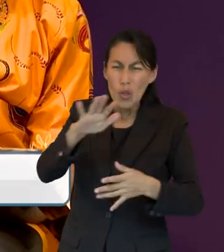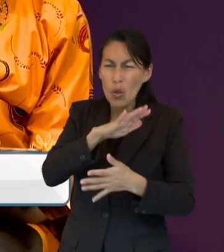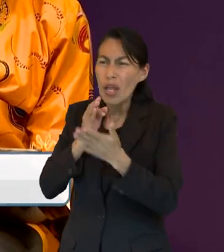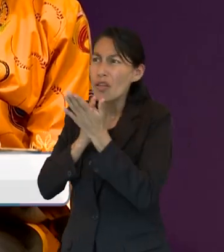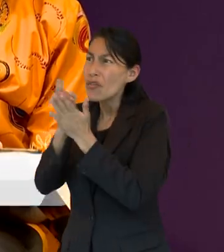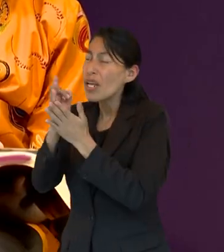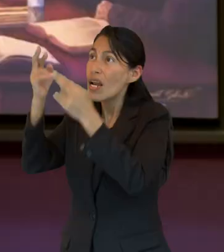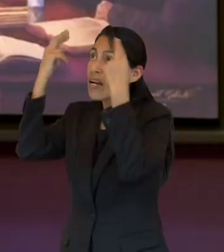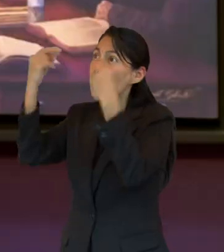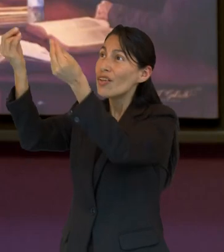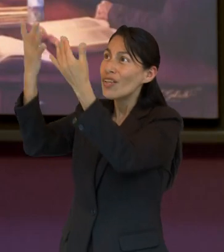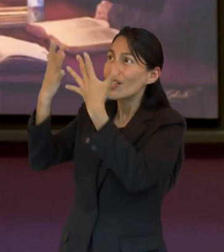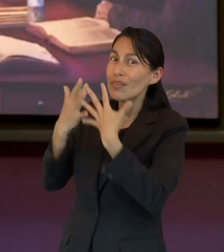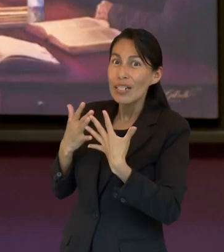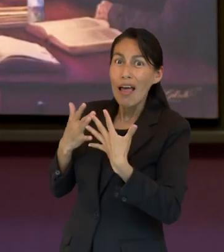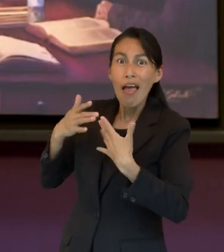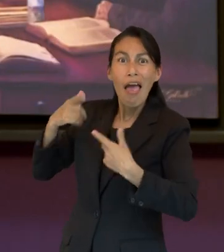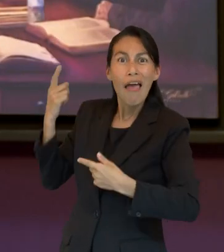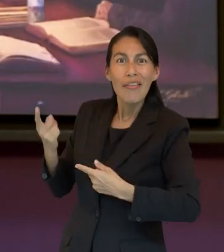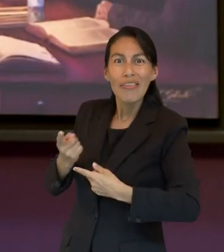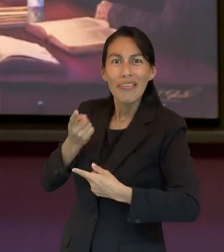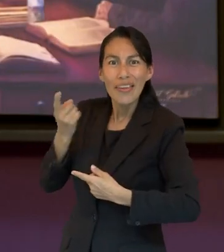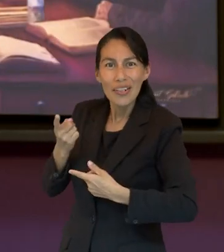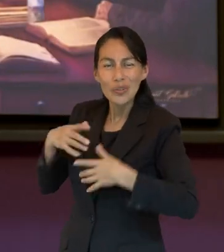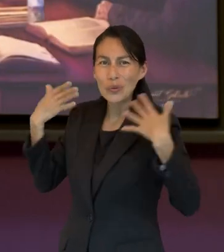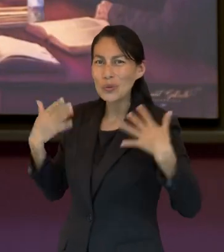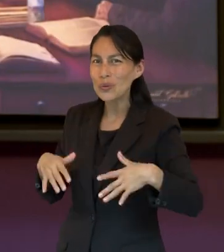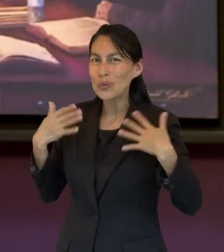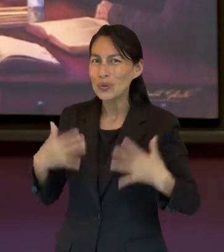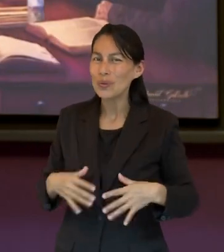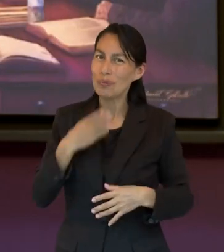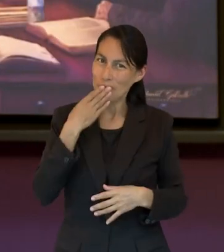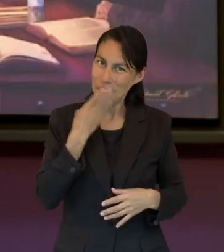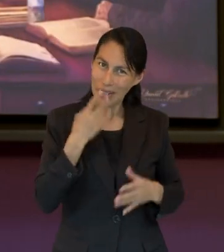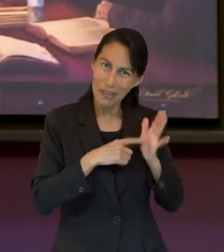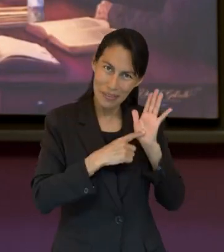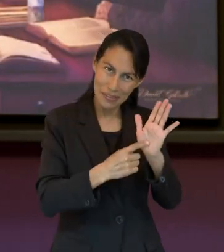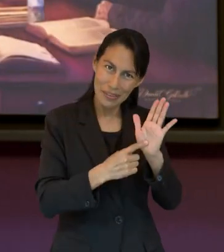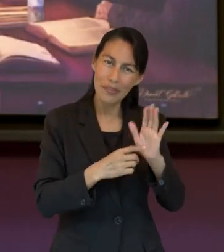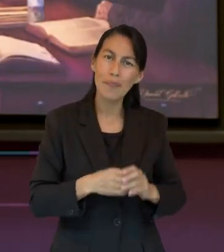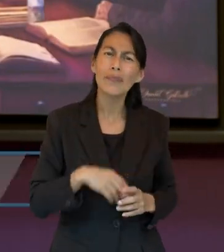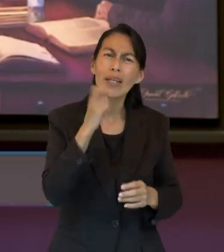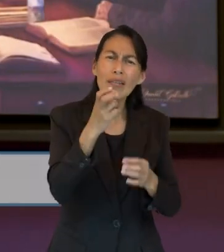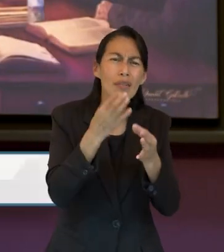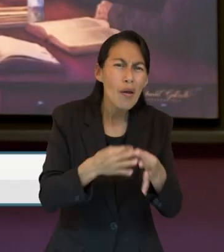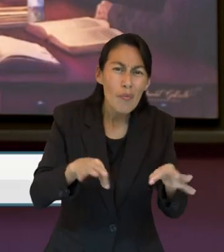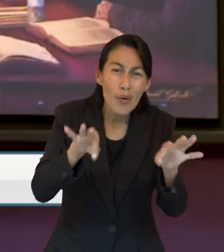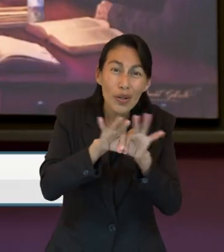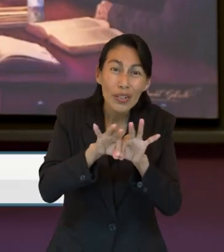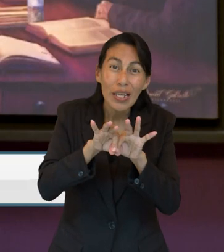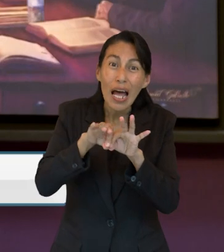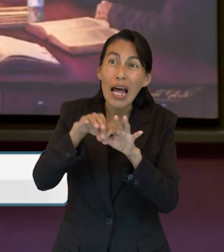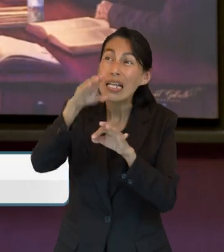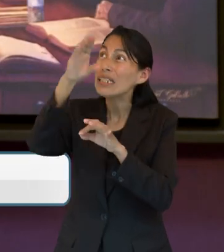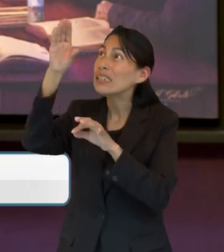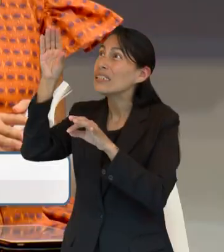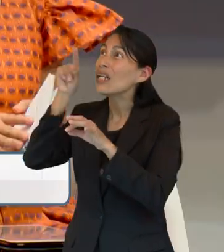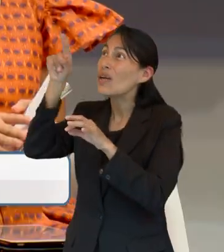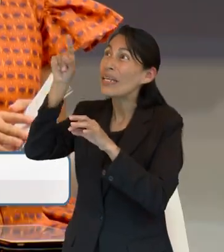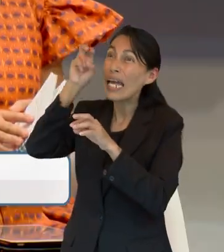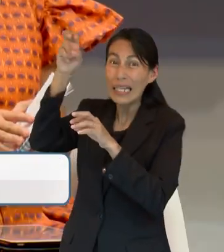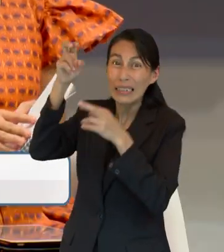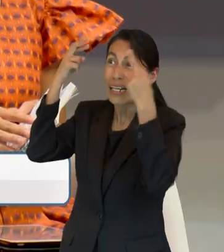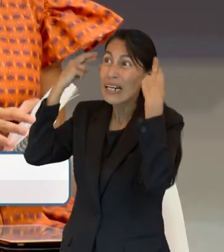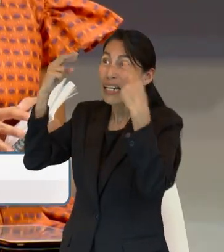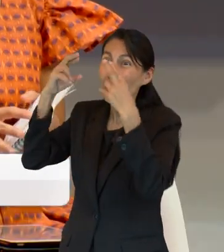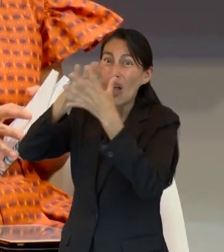para siempre, dice esta versión. Así que qué importante que ese reino jamás será